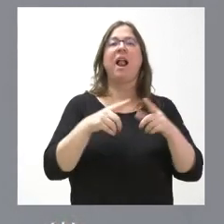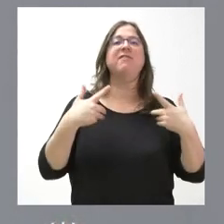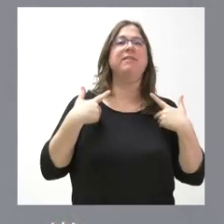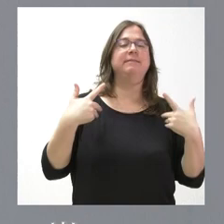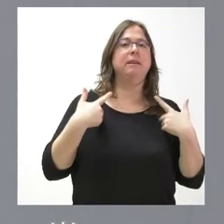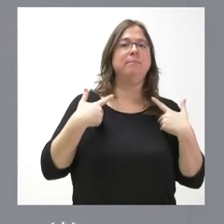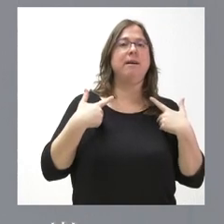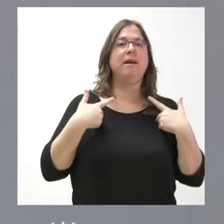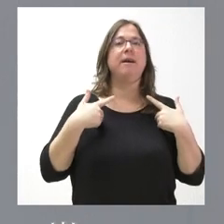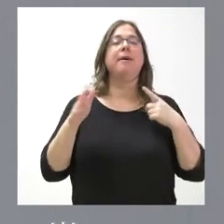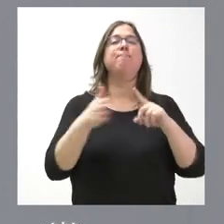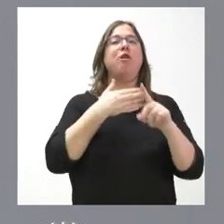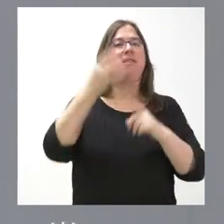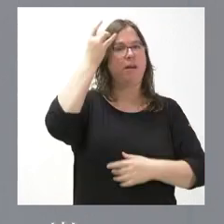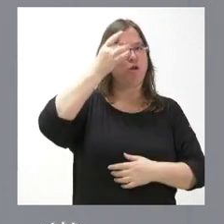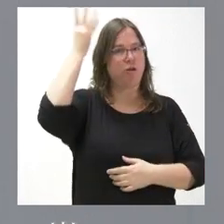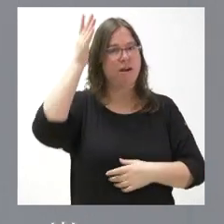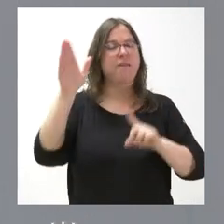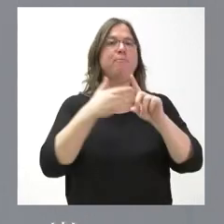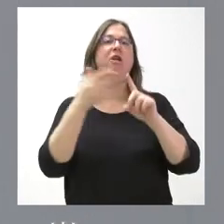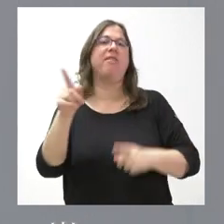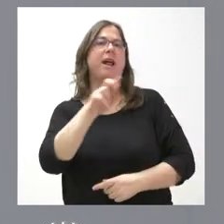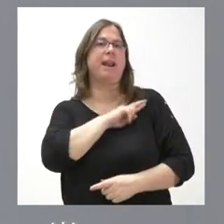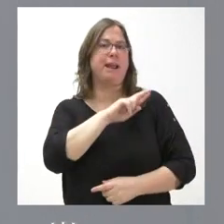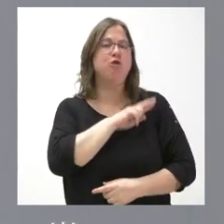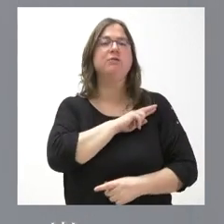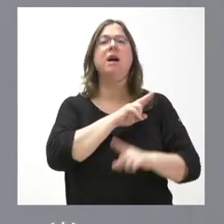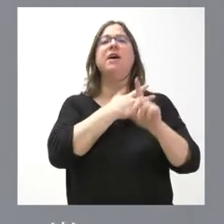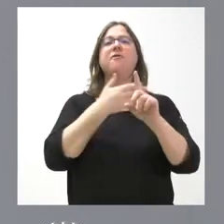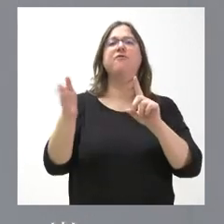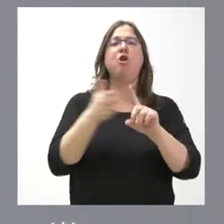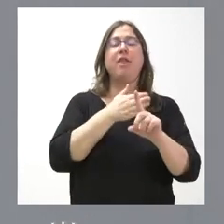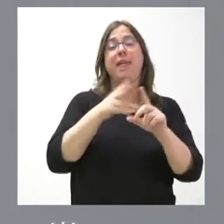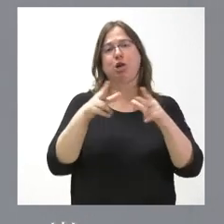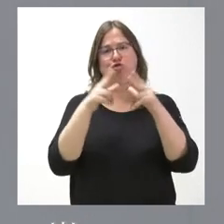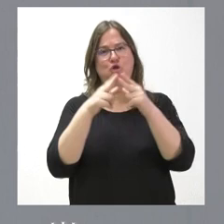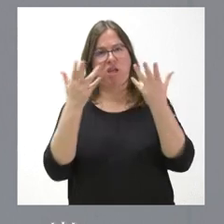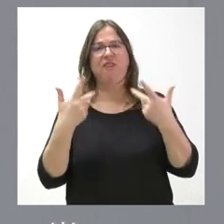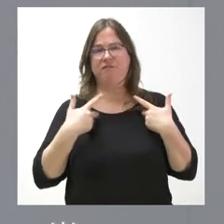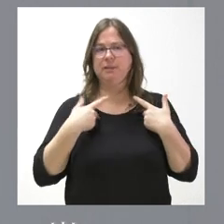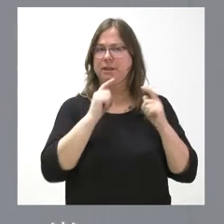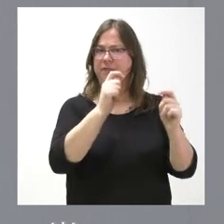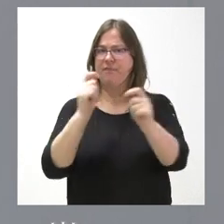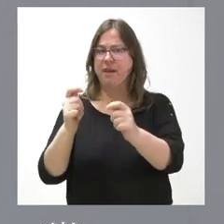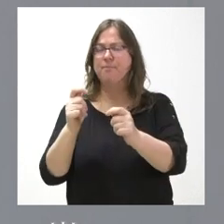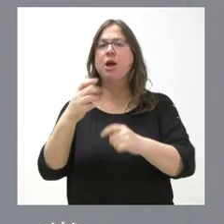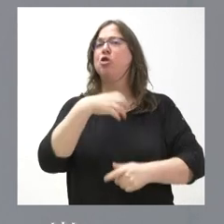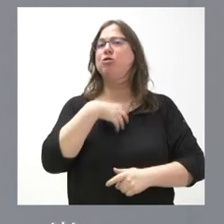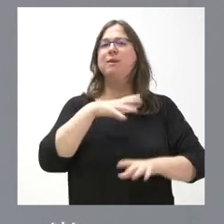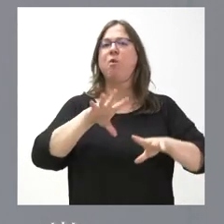de violencia ideológica, de violencia religiosa o de violencia social. Lo que no podemos es admitir